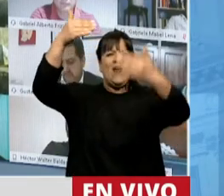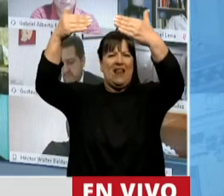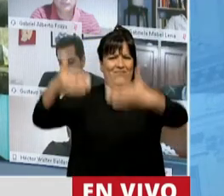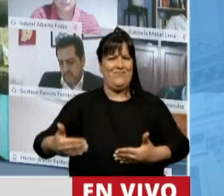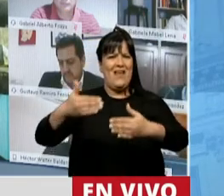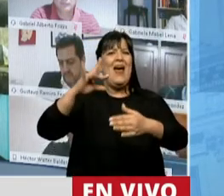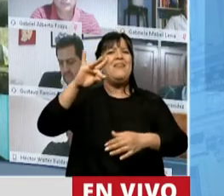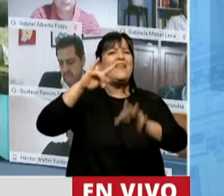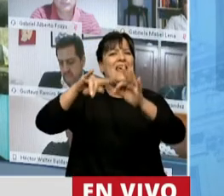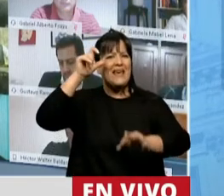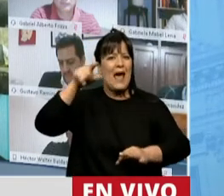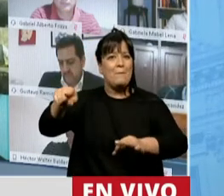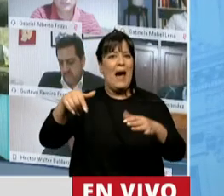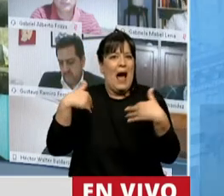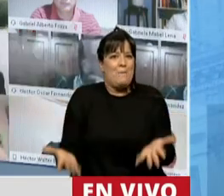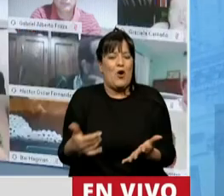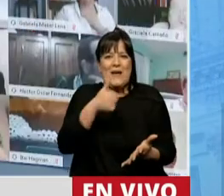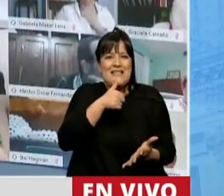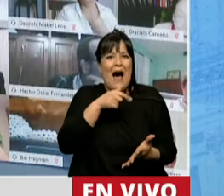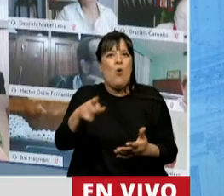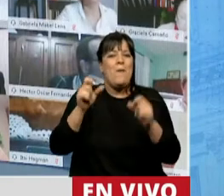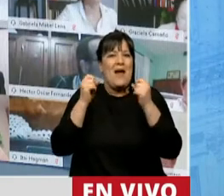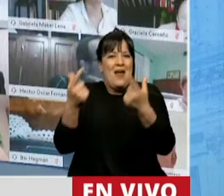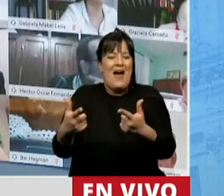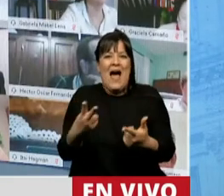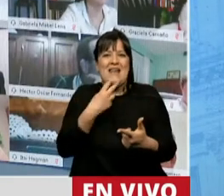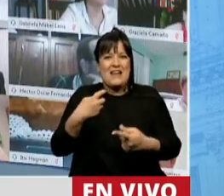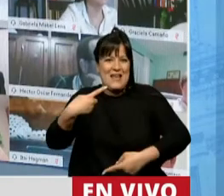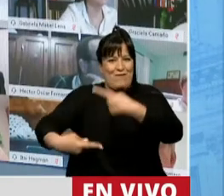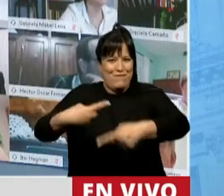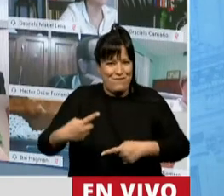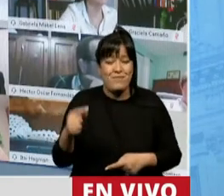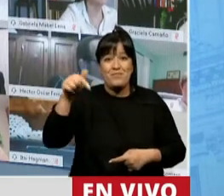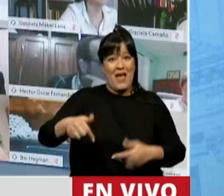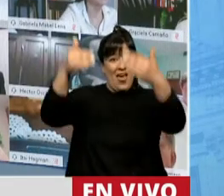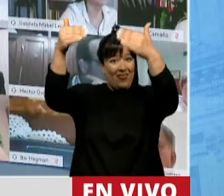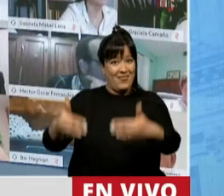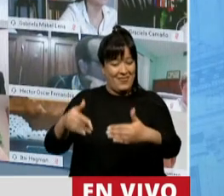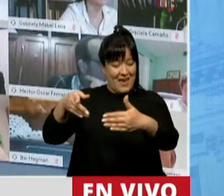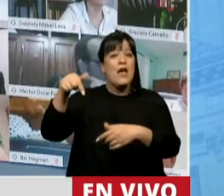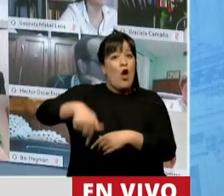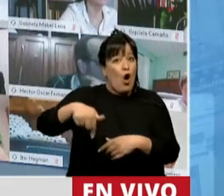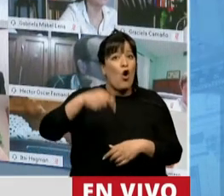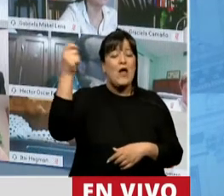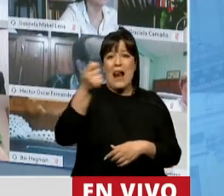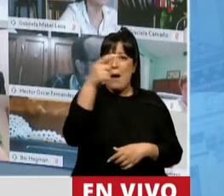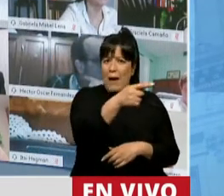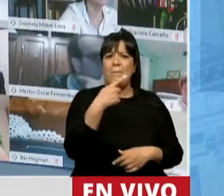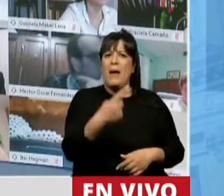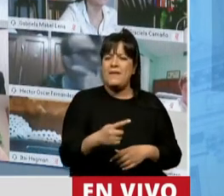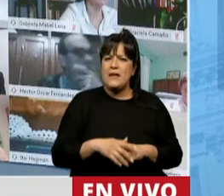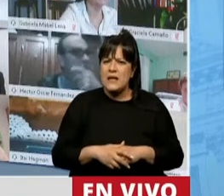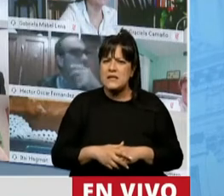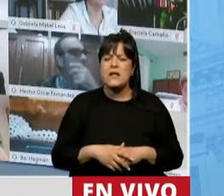para aprovechar el agua y para generar energía. Y ese dique, señora Presidenta, hoy es lo que la provincia de La Pampa cuestiona,